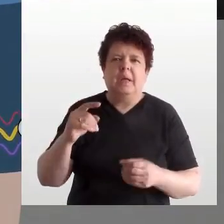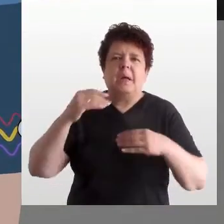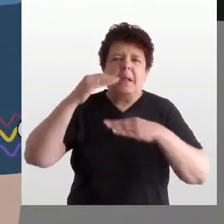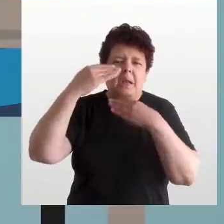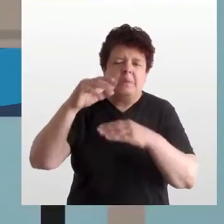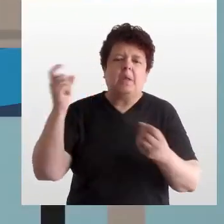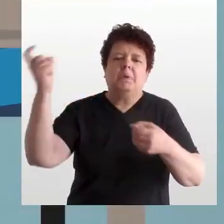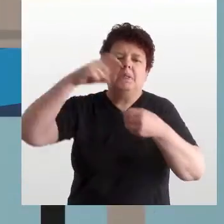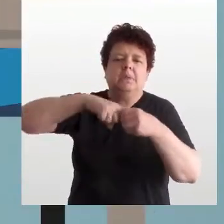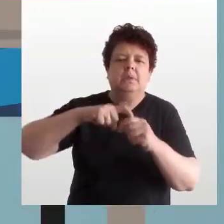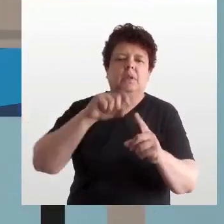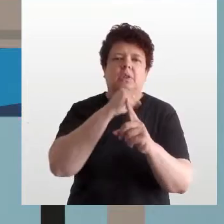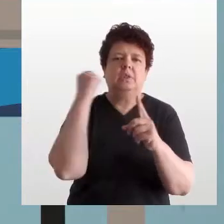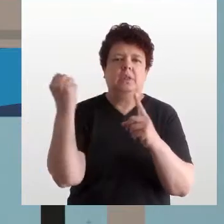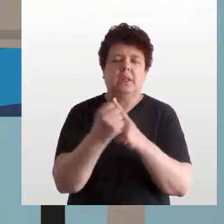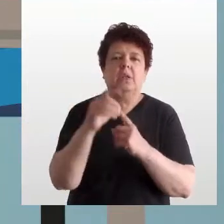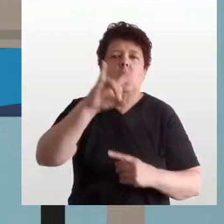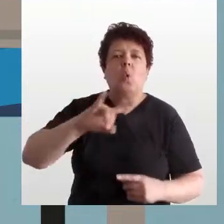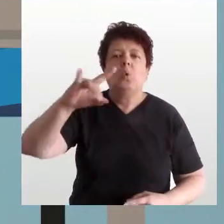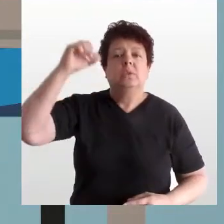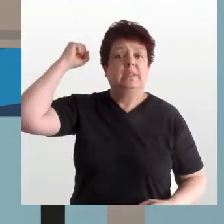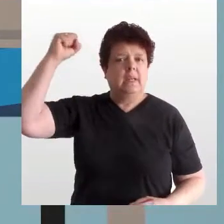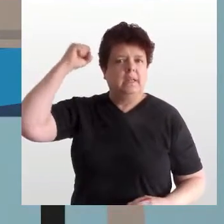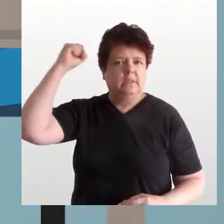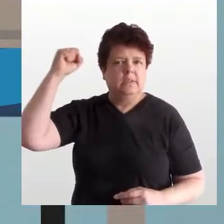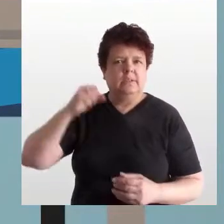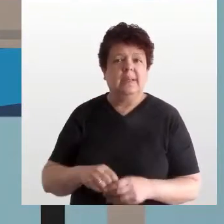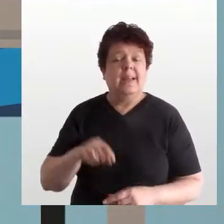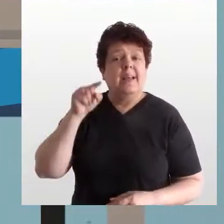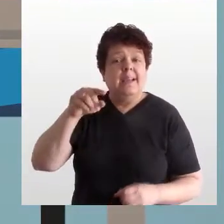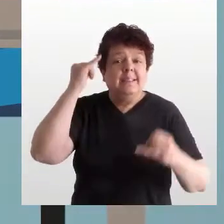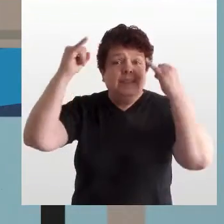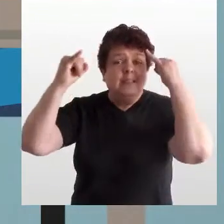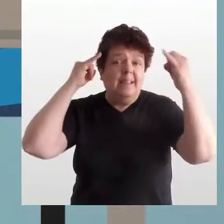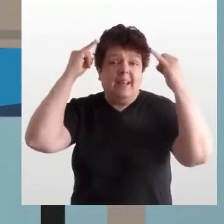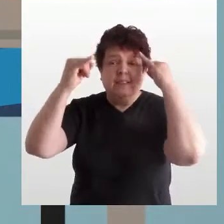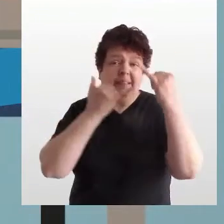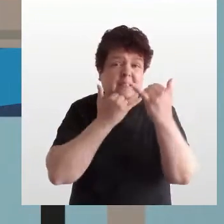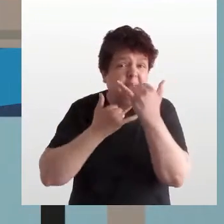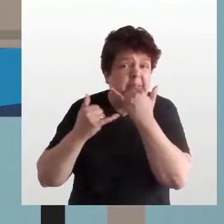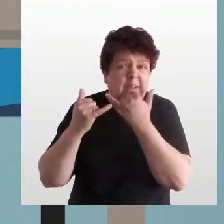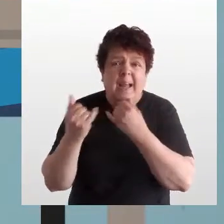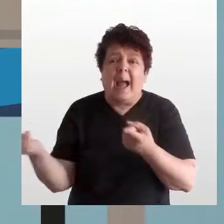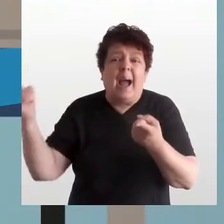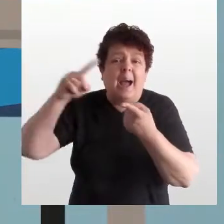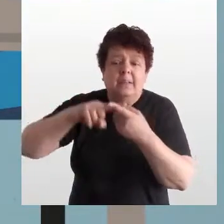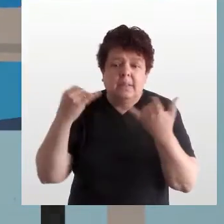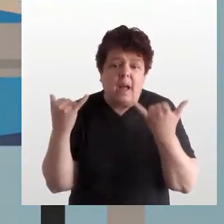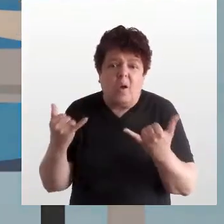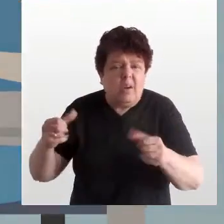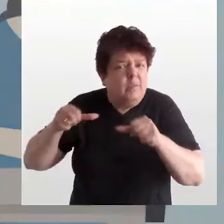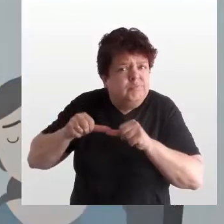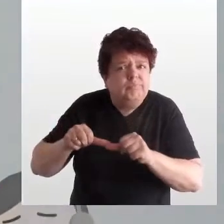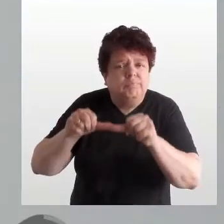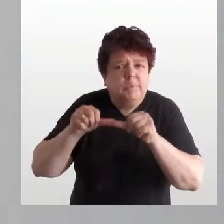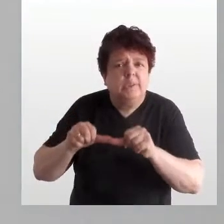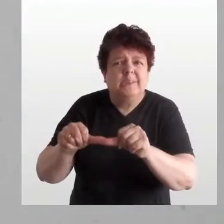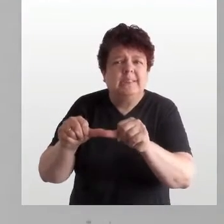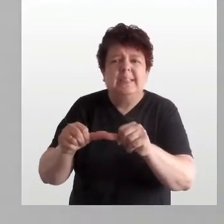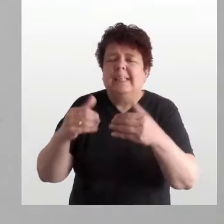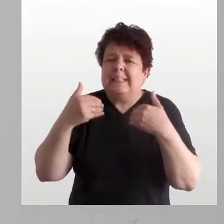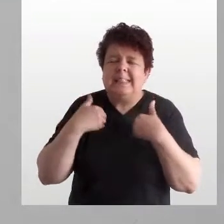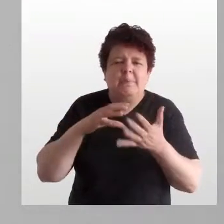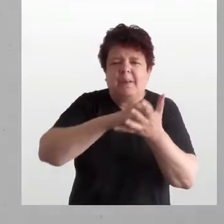participación en la sociedad y el ejercicio de sus derechos. Estas ideas discriminatorias, que aún son parte del día a día,